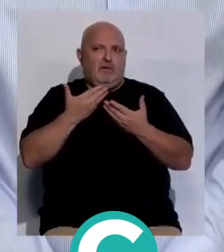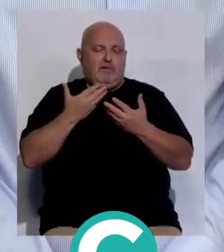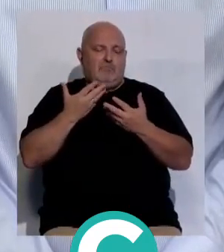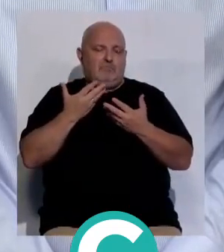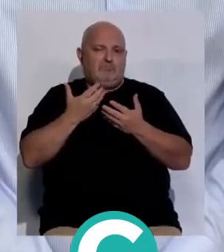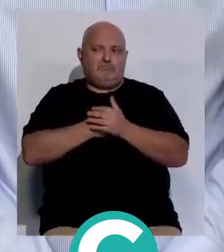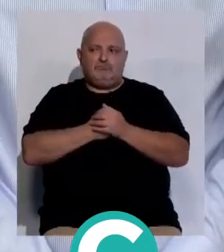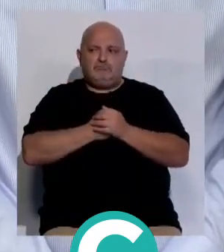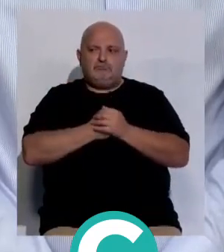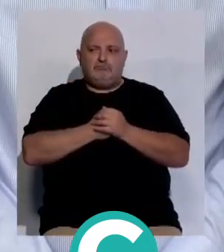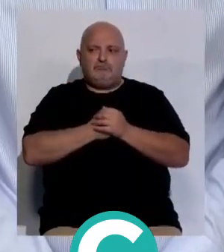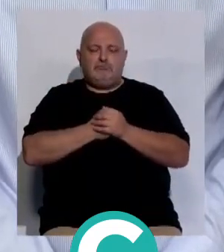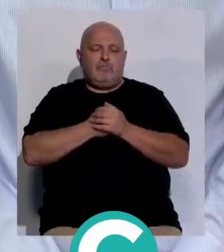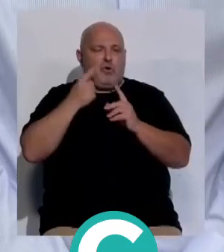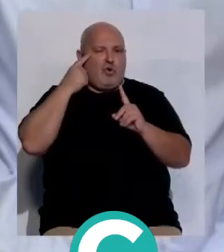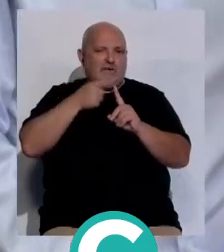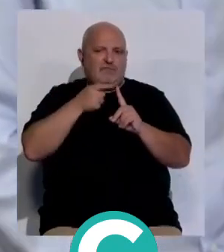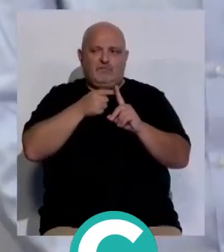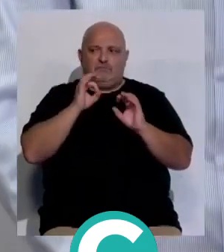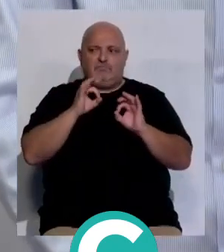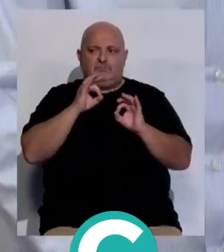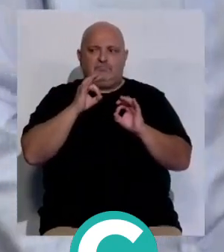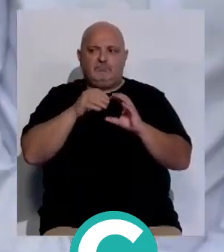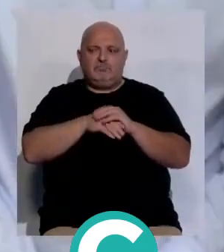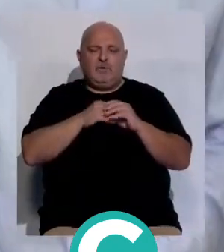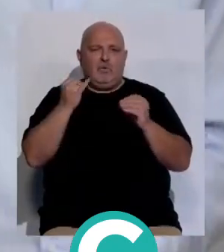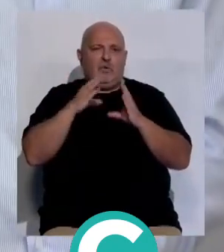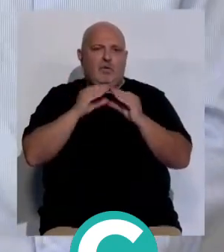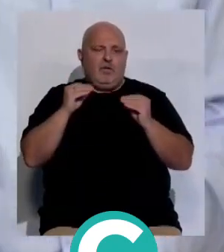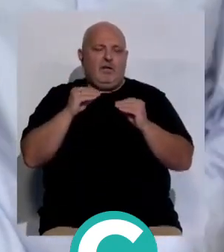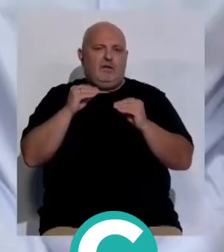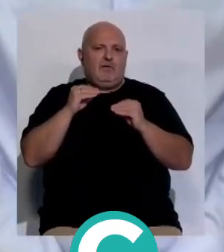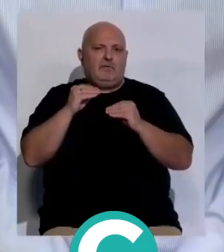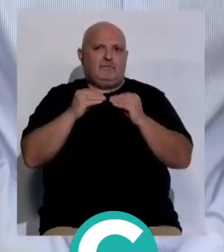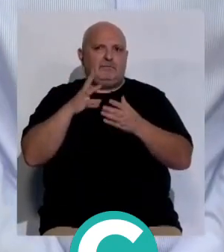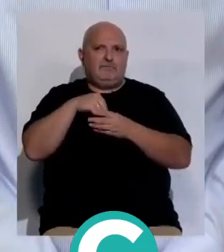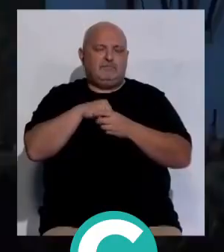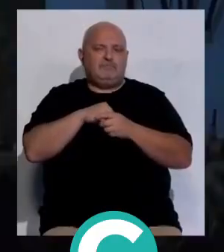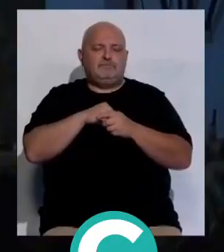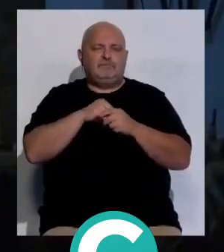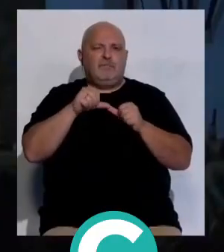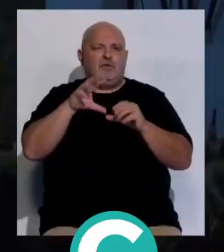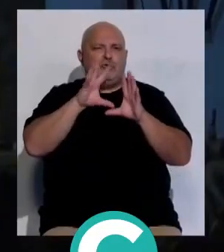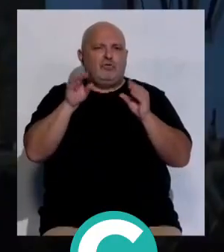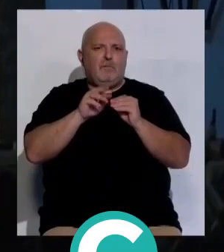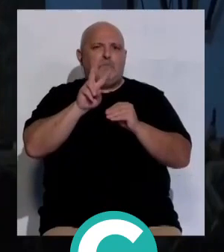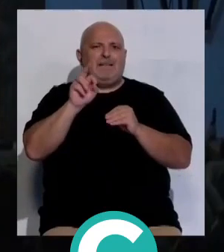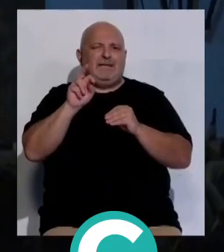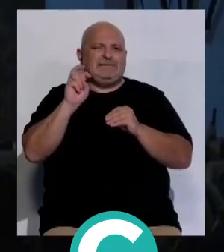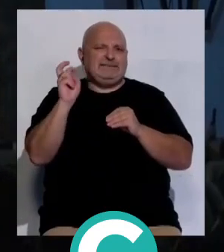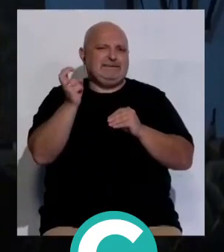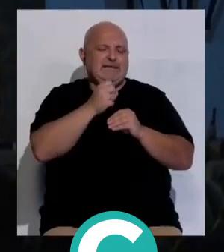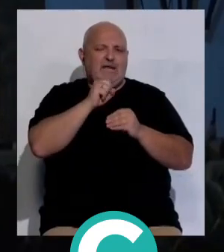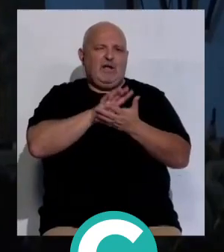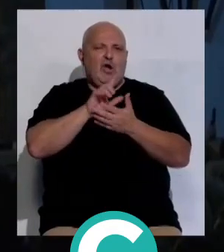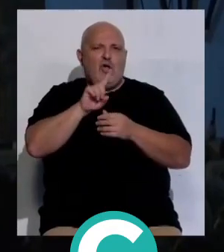objetivo de la Junta de Andalucía y de este gobierno. Serán un total de 20 recitales de